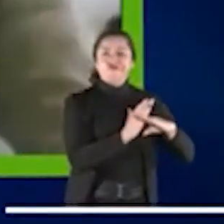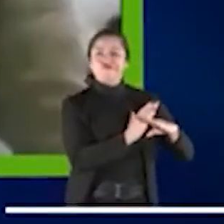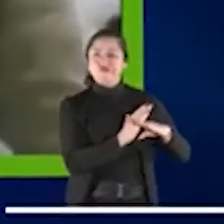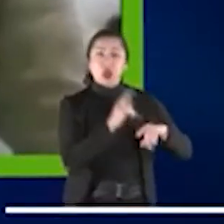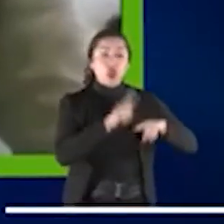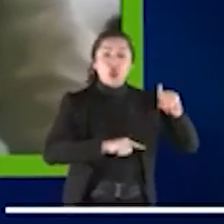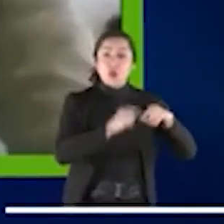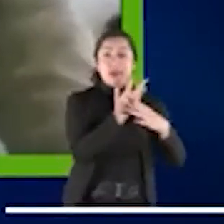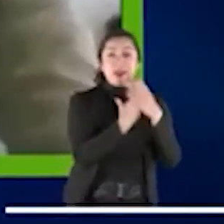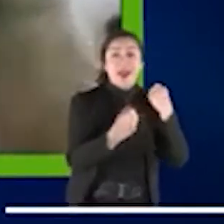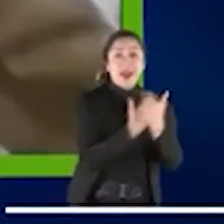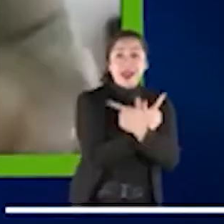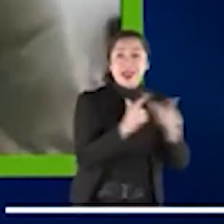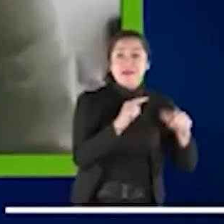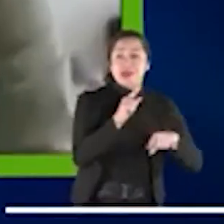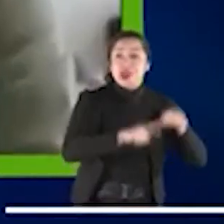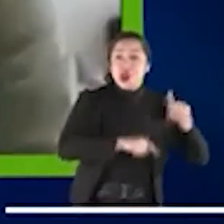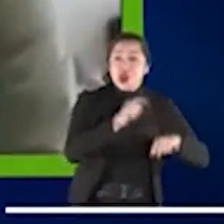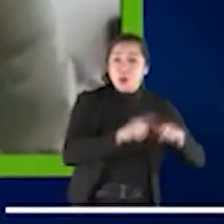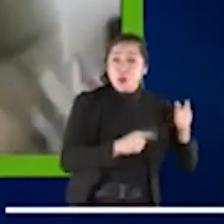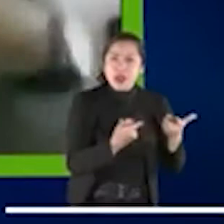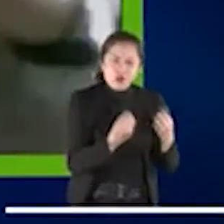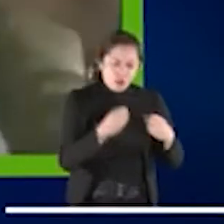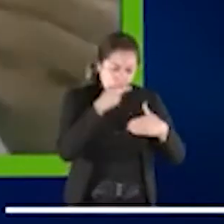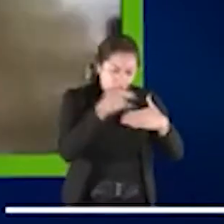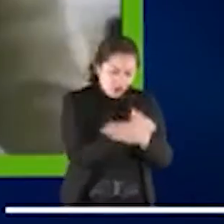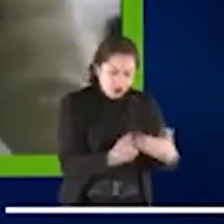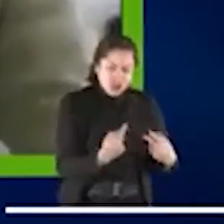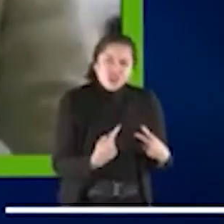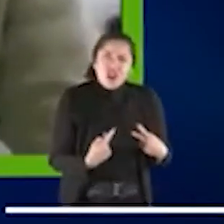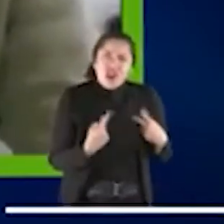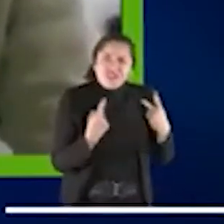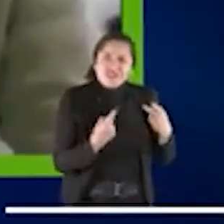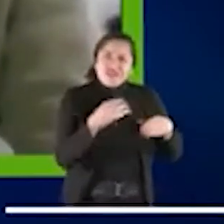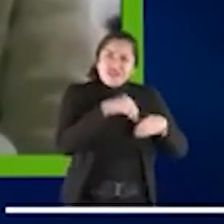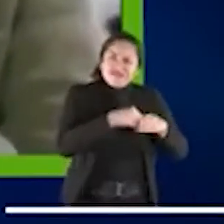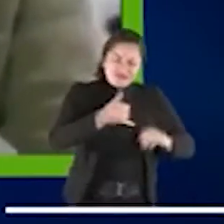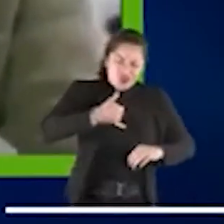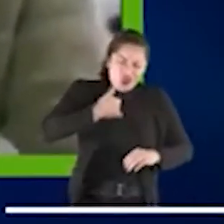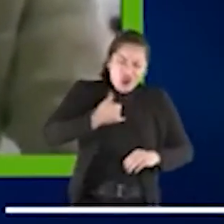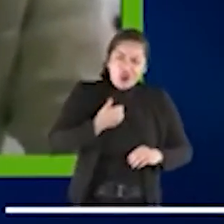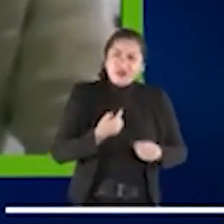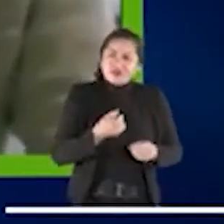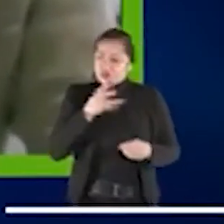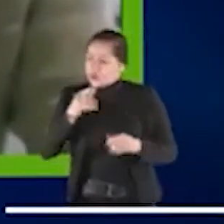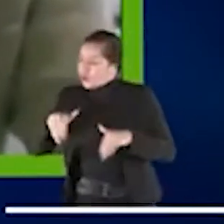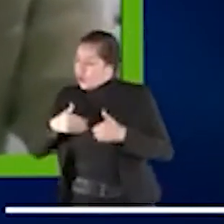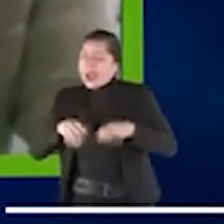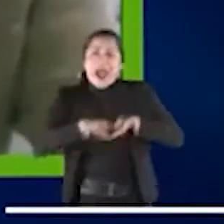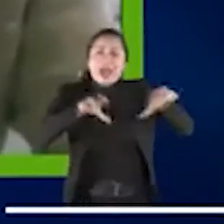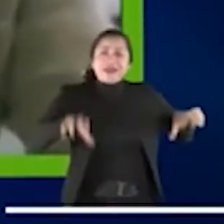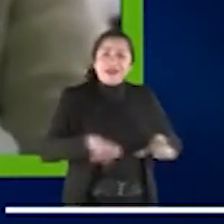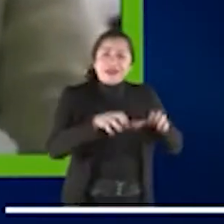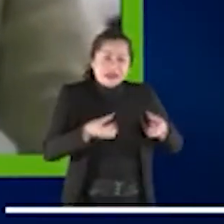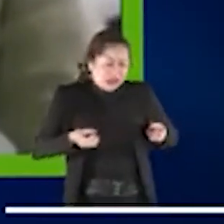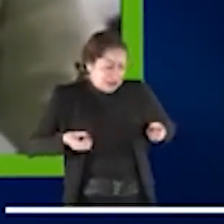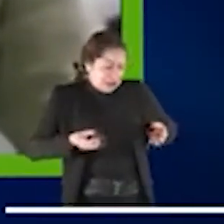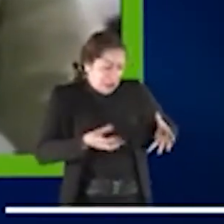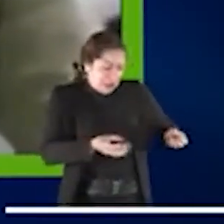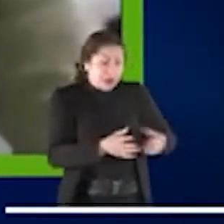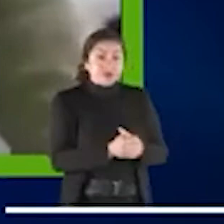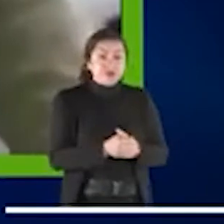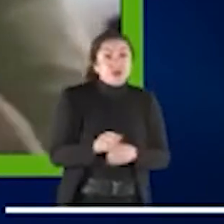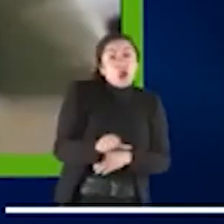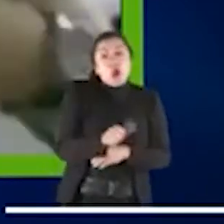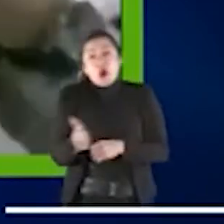libertad es dinamizar la vida del interno, del niño o adolescente, y crear actividades para él mismo. Mientras que hay otros casos